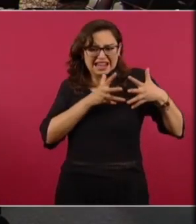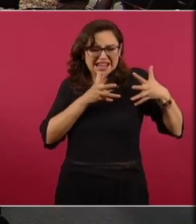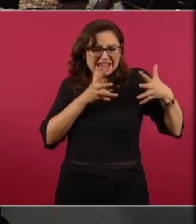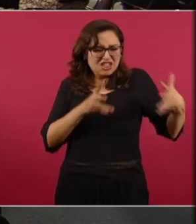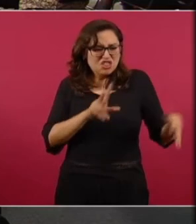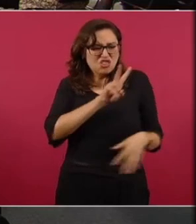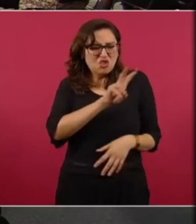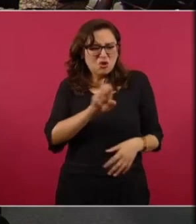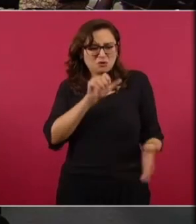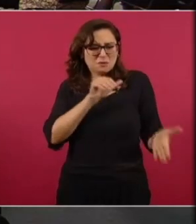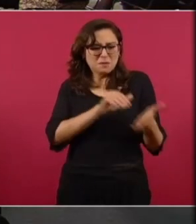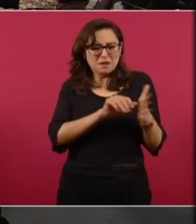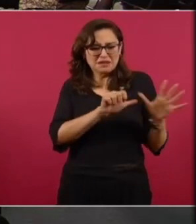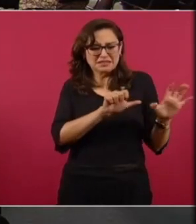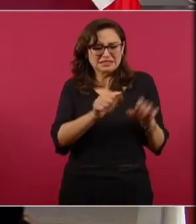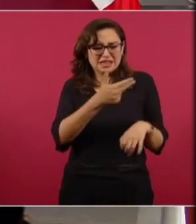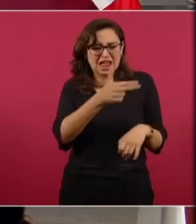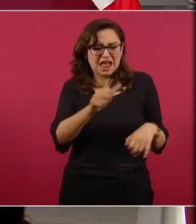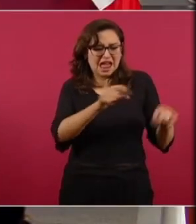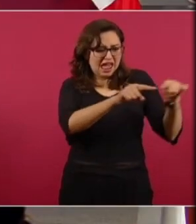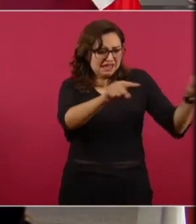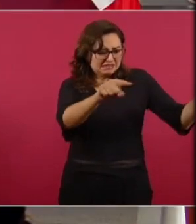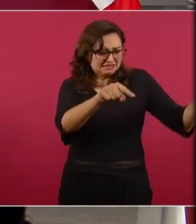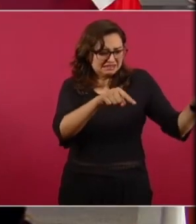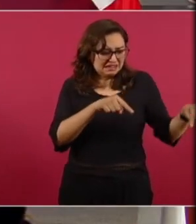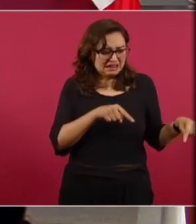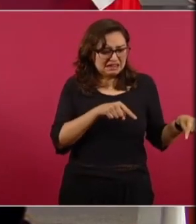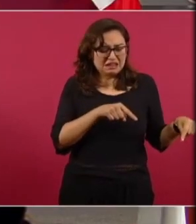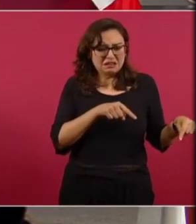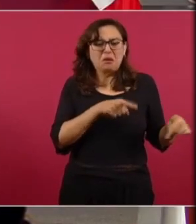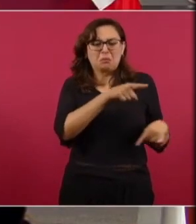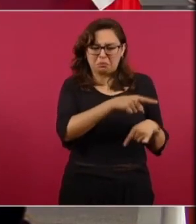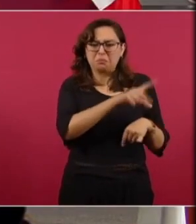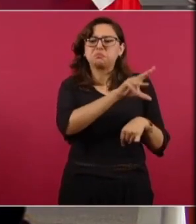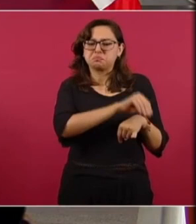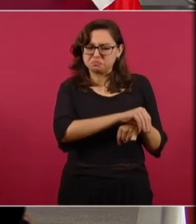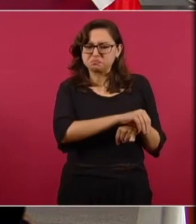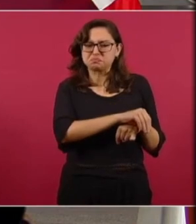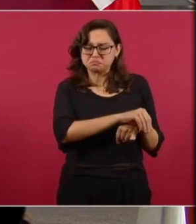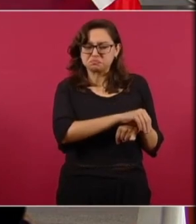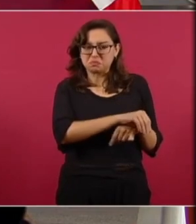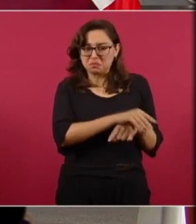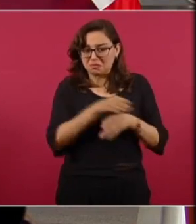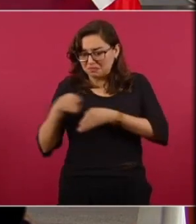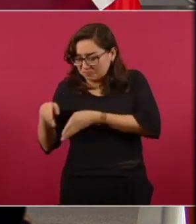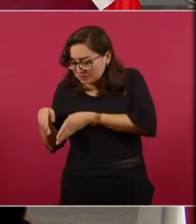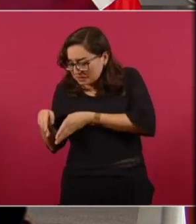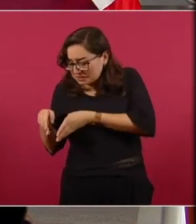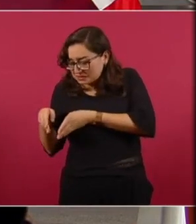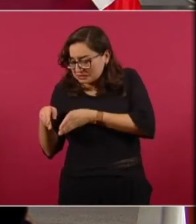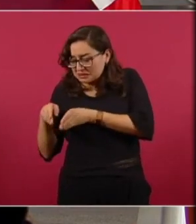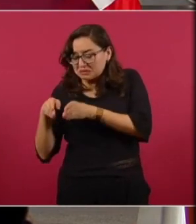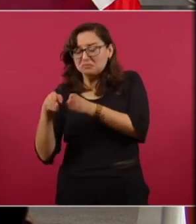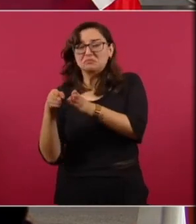porque los medios de comunicación chayoteros jamás van a decir la verdad porque les están tocando sus